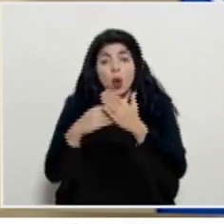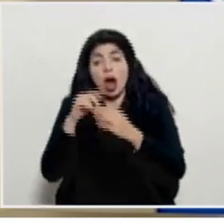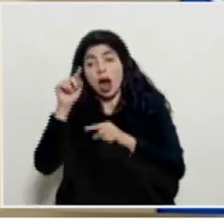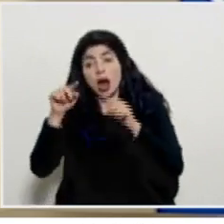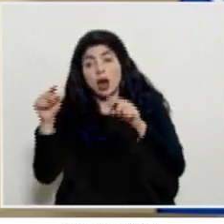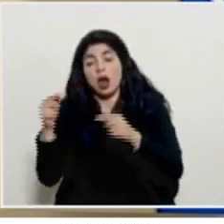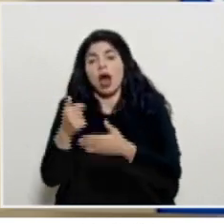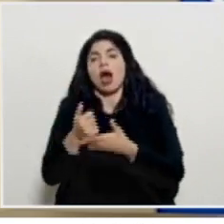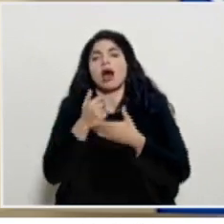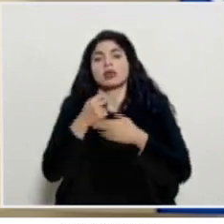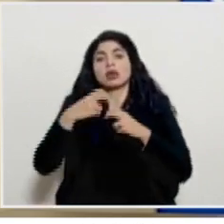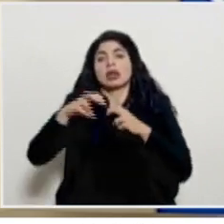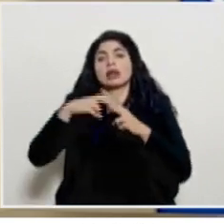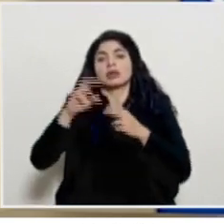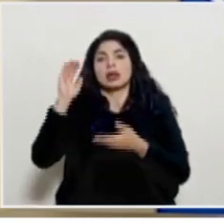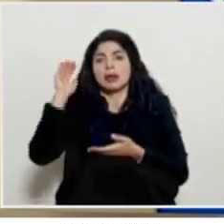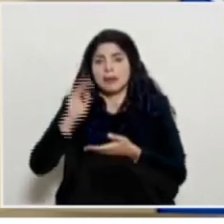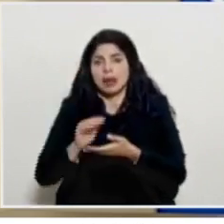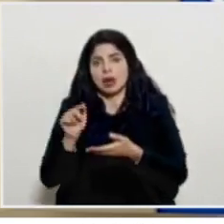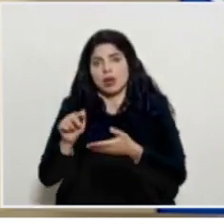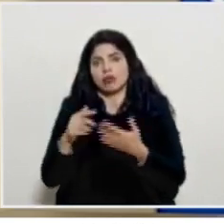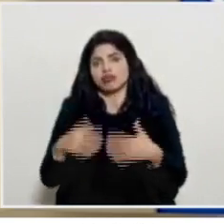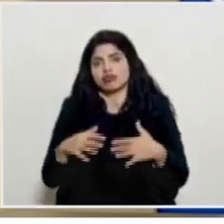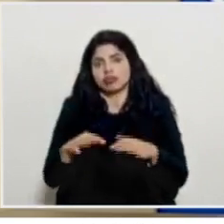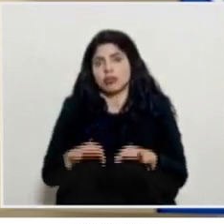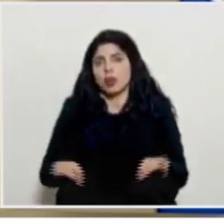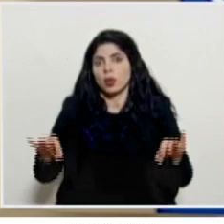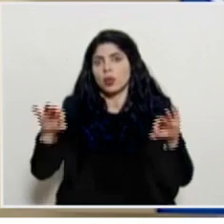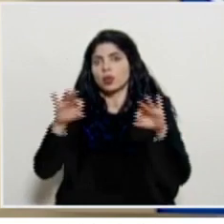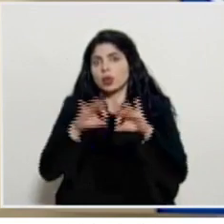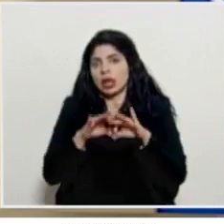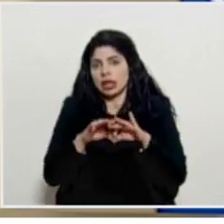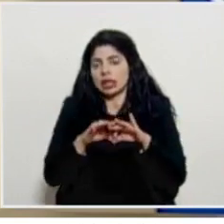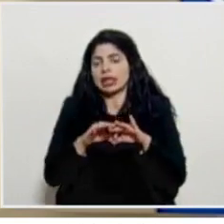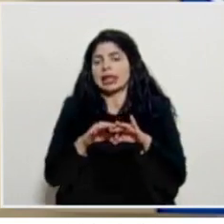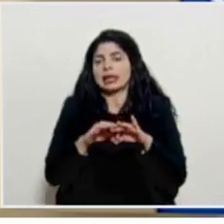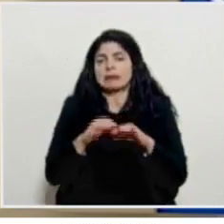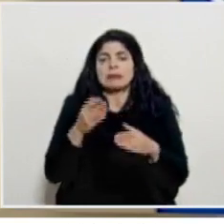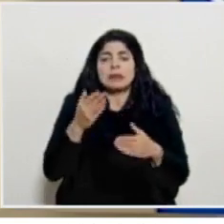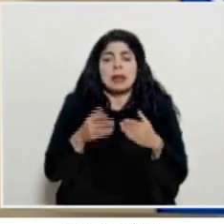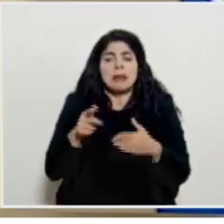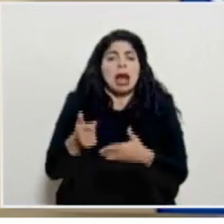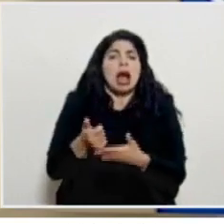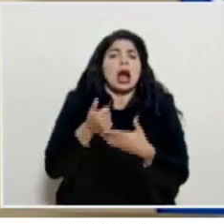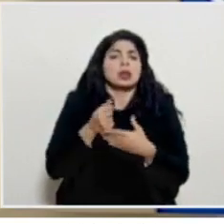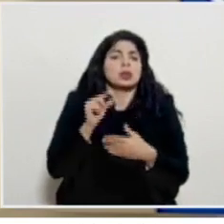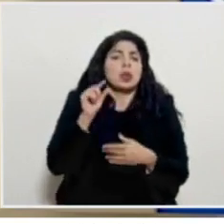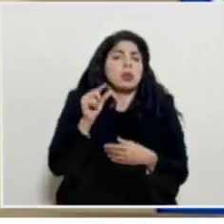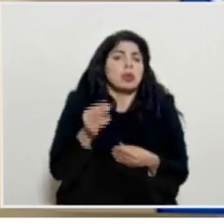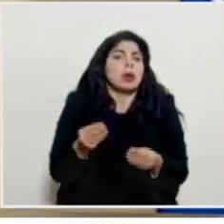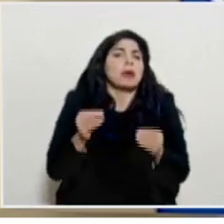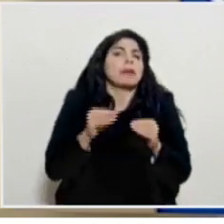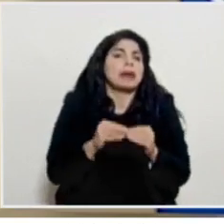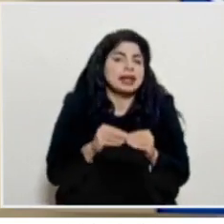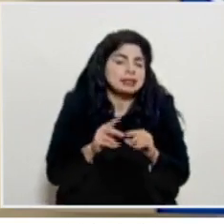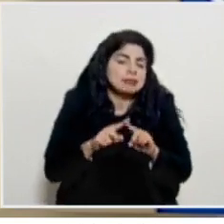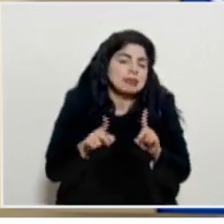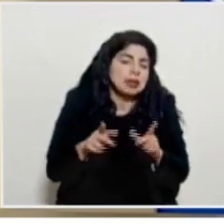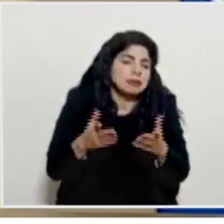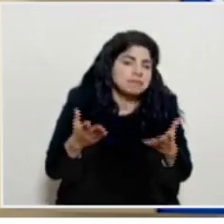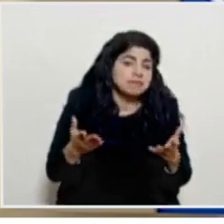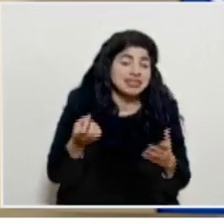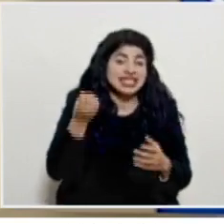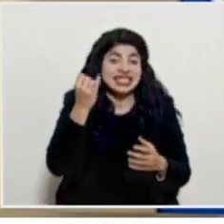haya disminución en la movilidad y eso es importante entonces si vemos que tal vez eso puede haber colaborado un poco más sin embargo como hemos indicado